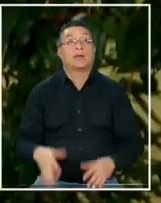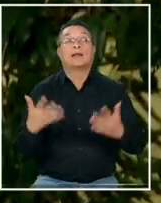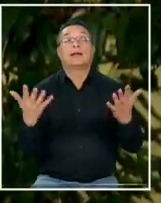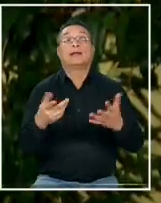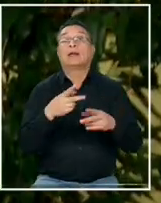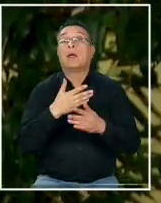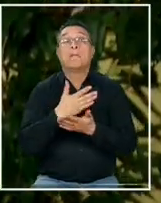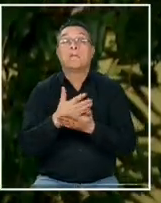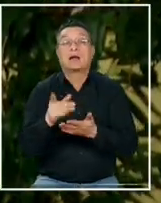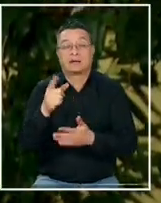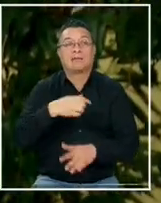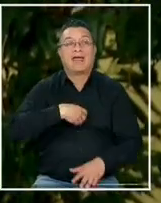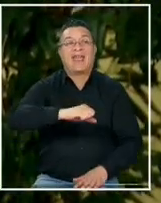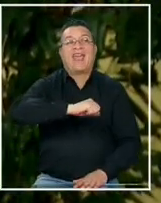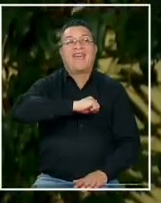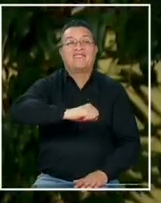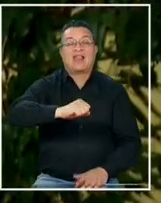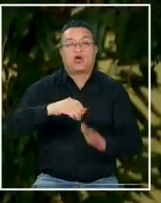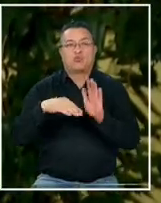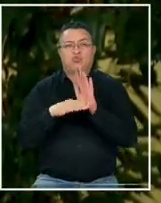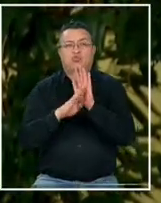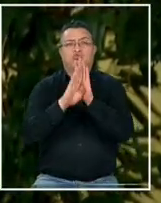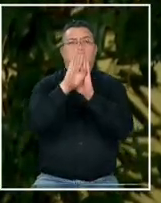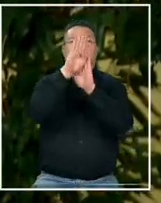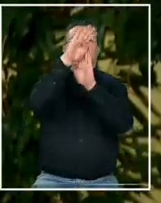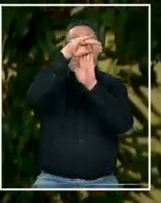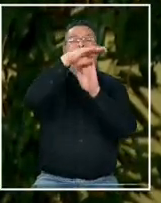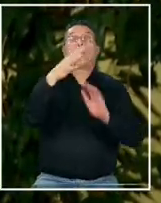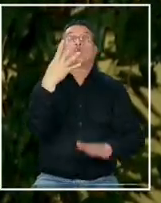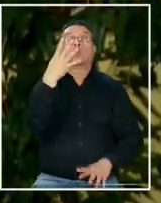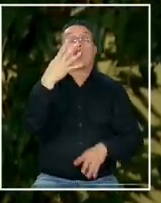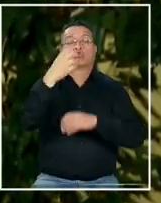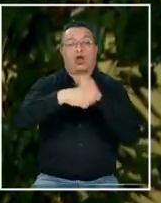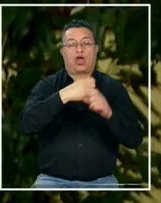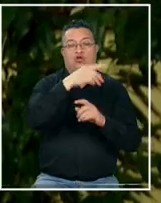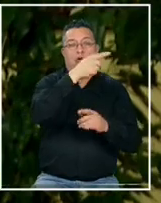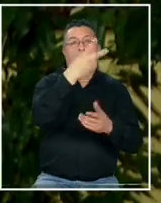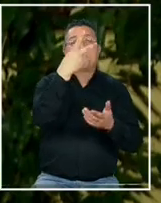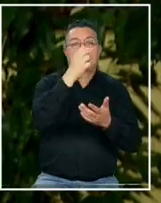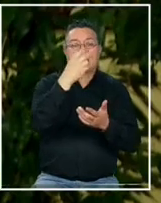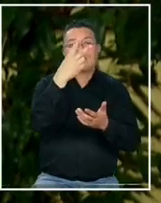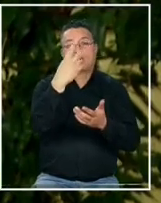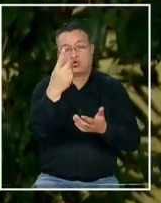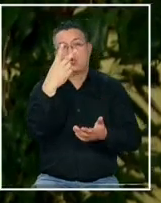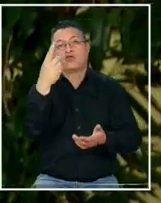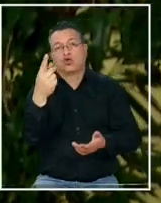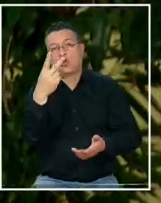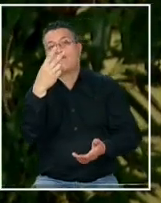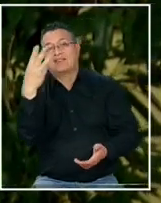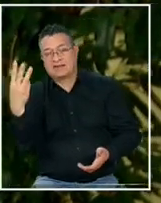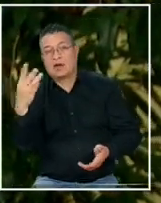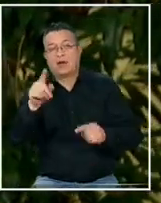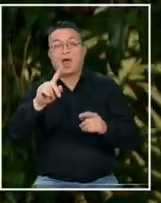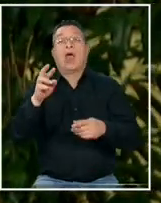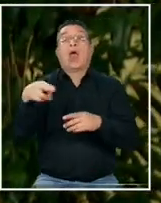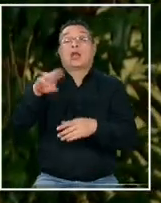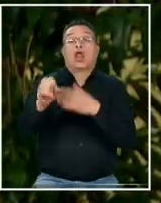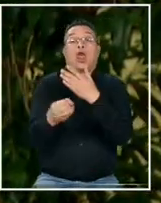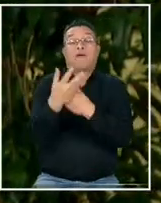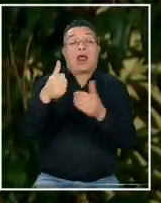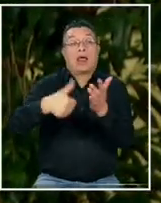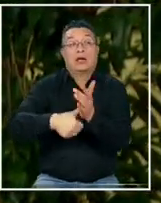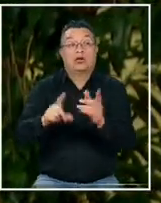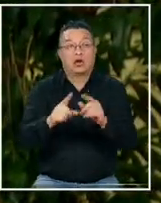que hace es evitar este PIC de cuatro años, ¿no es cierto?, 20, 21, 22 y 23 para que este año tengan que ir a renovar licencias